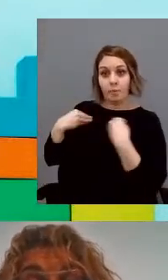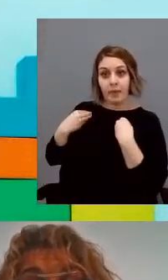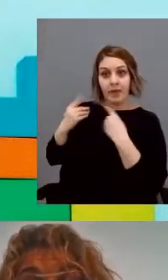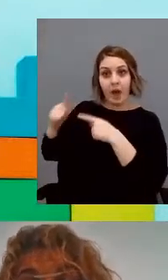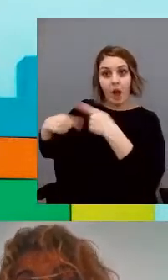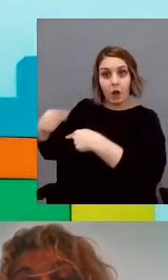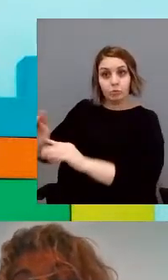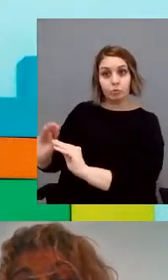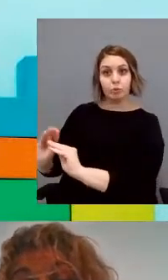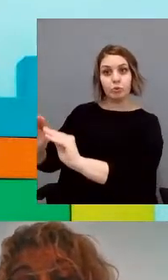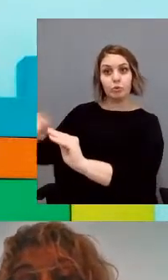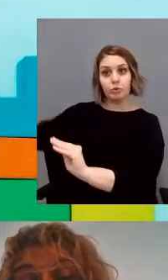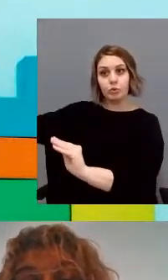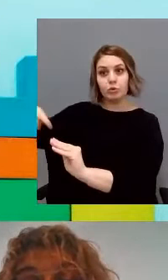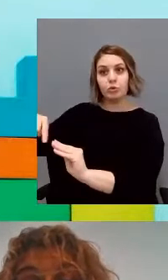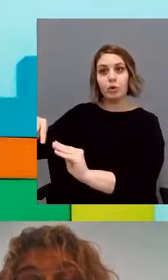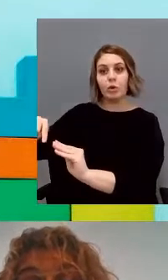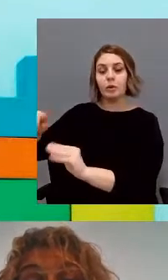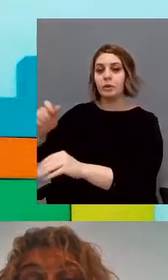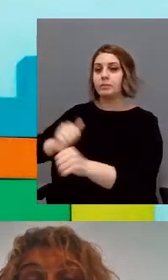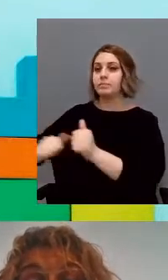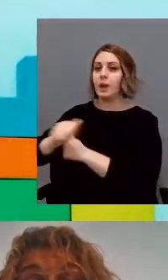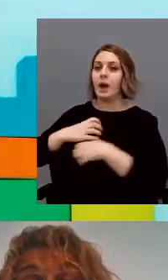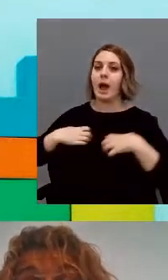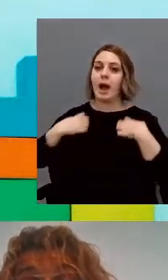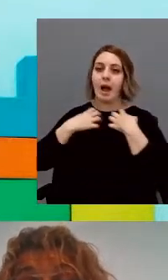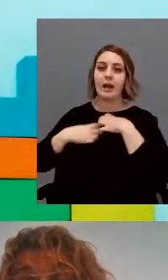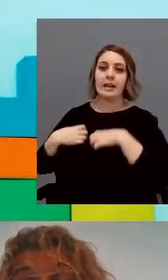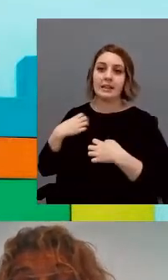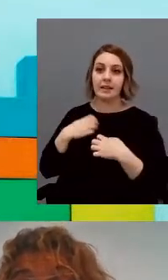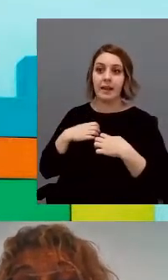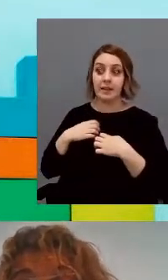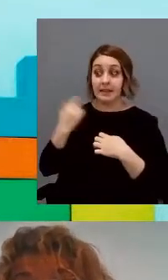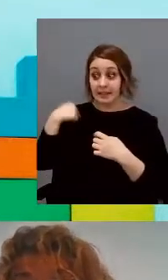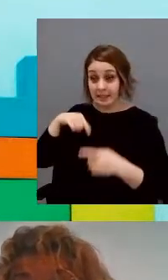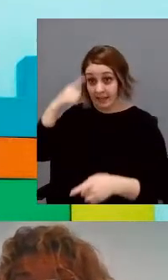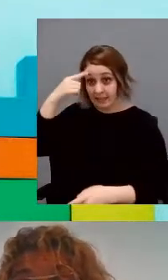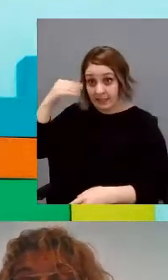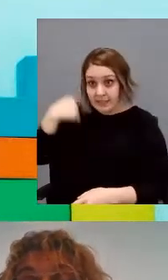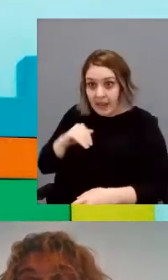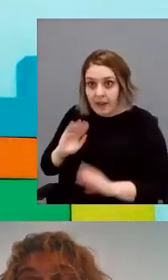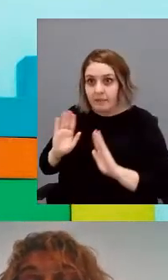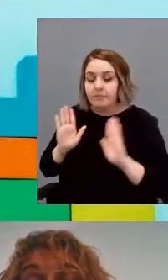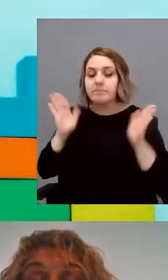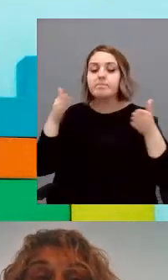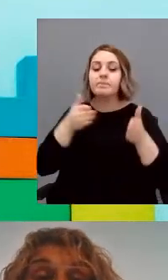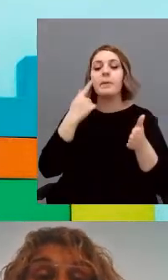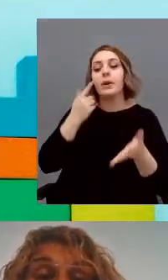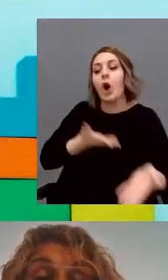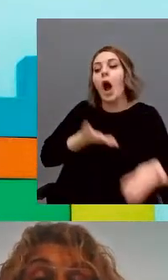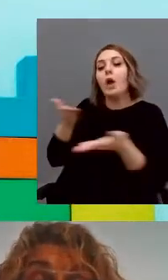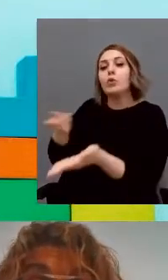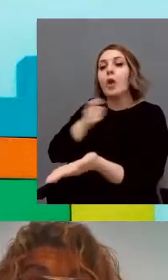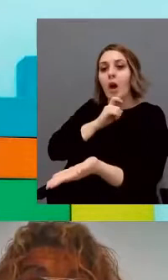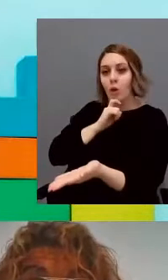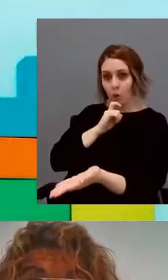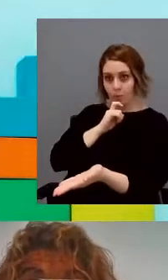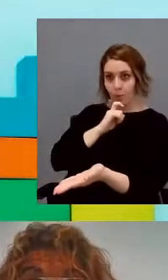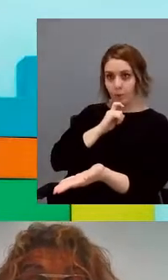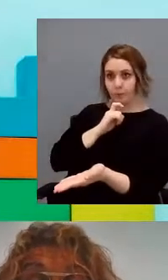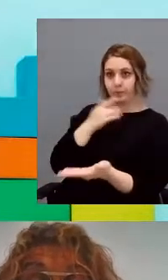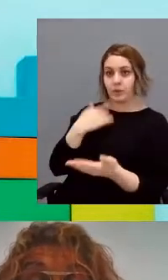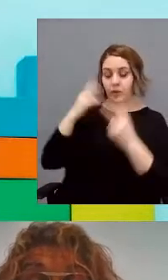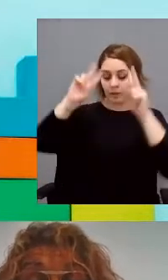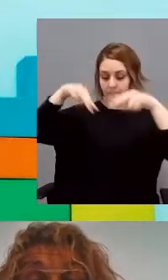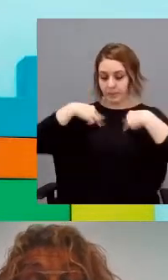cotidiana tiene una gran prevalencia de ansiedad, nos centramos en analizar en cómo ayudar. Entonces, nos analizamos